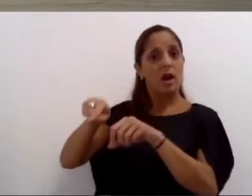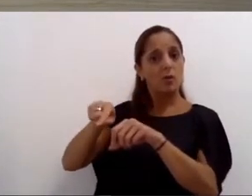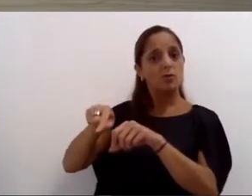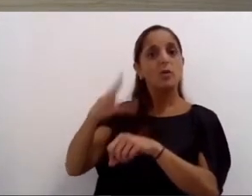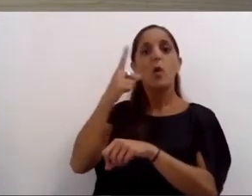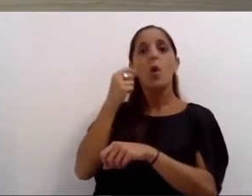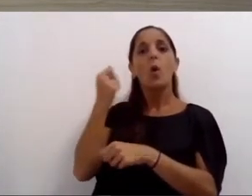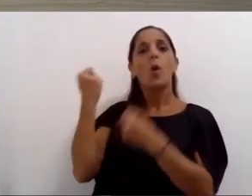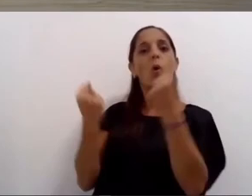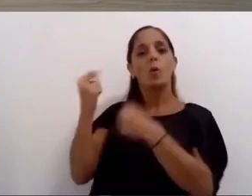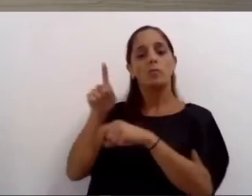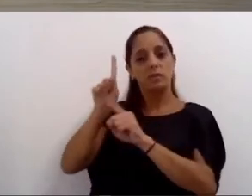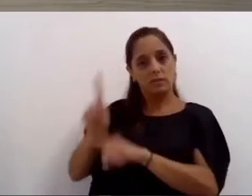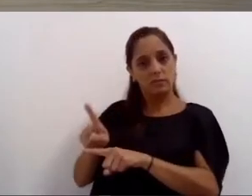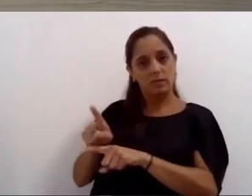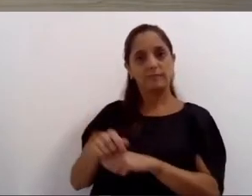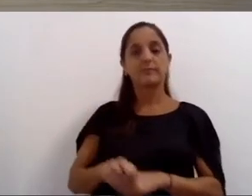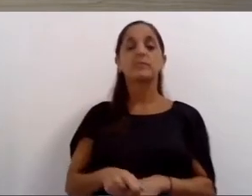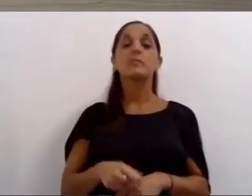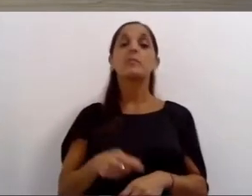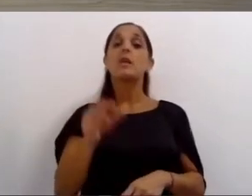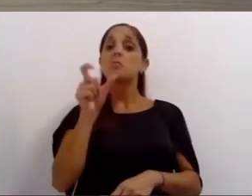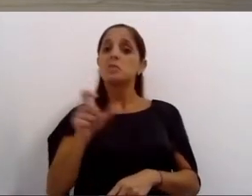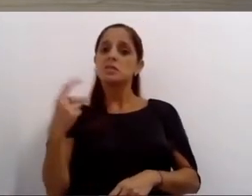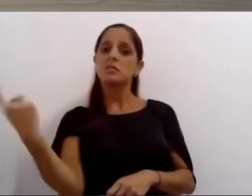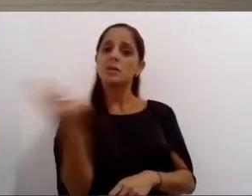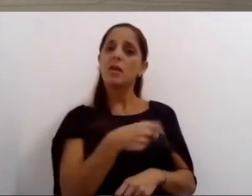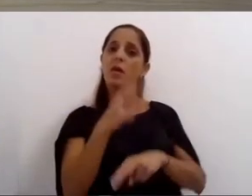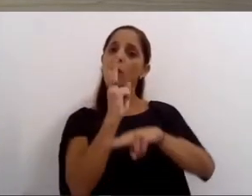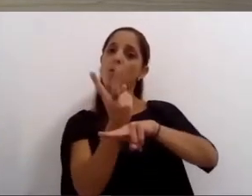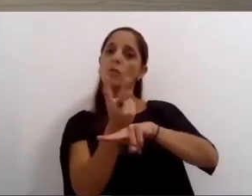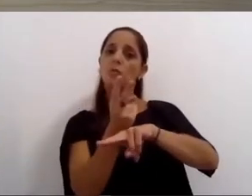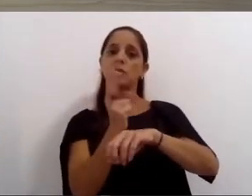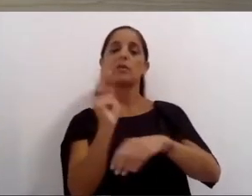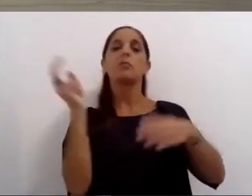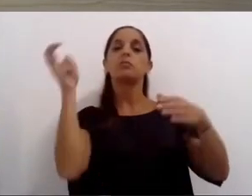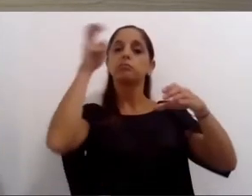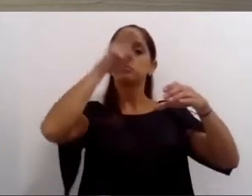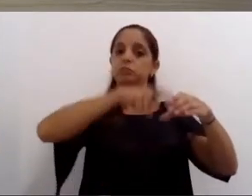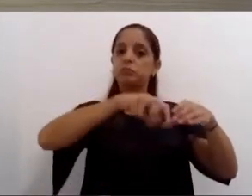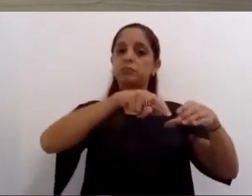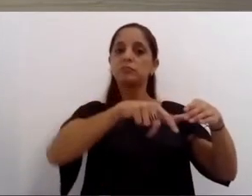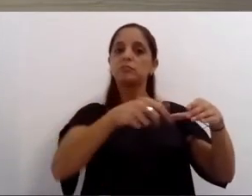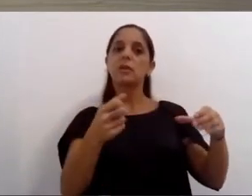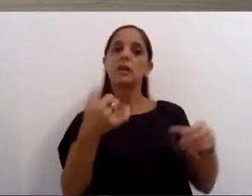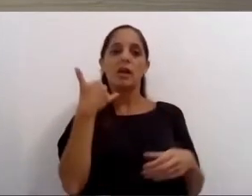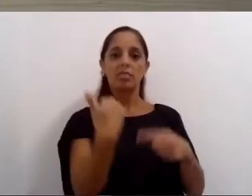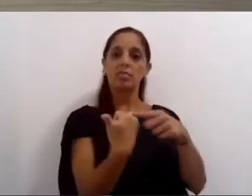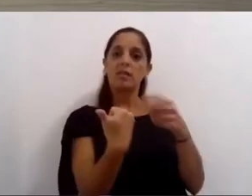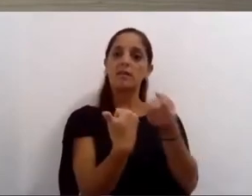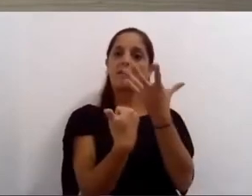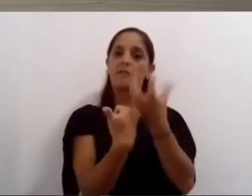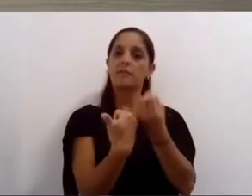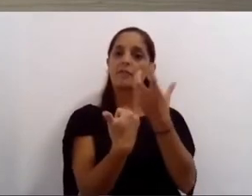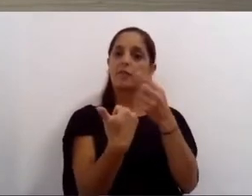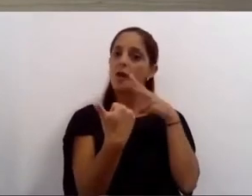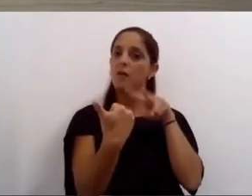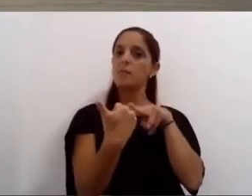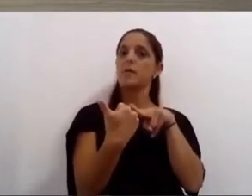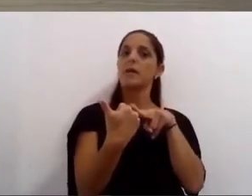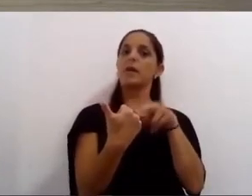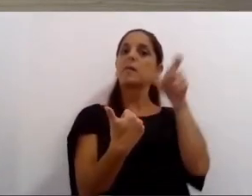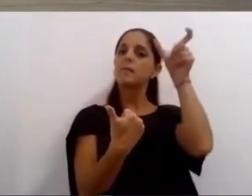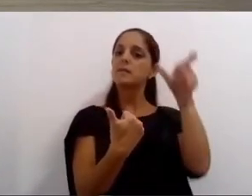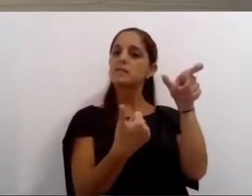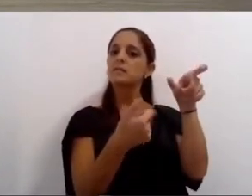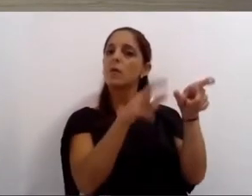se sube un taxi va a contar con una aplicación municipal en donde podrá verificar toda la información del chofer y del móvil